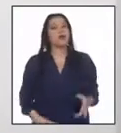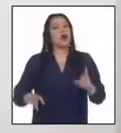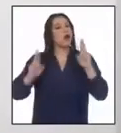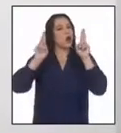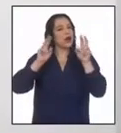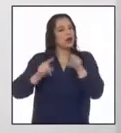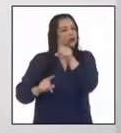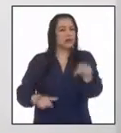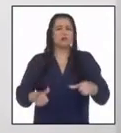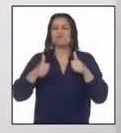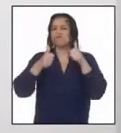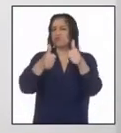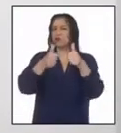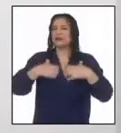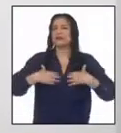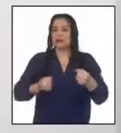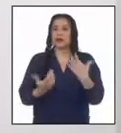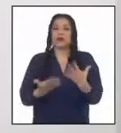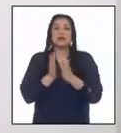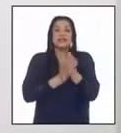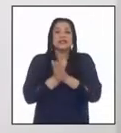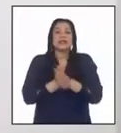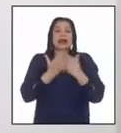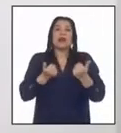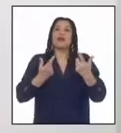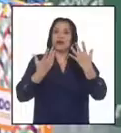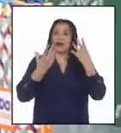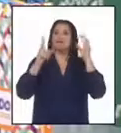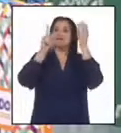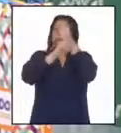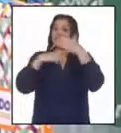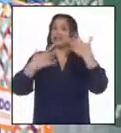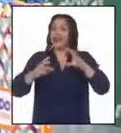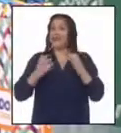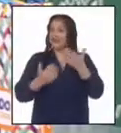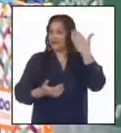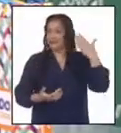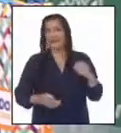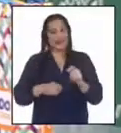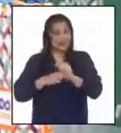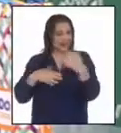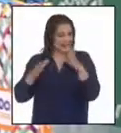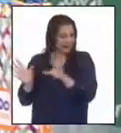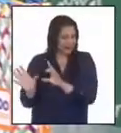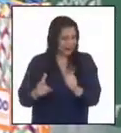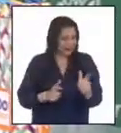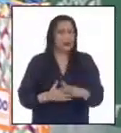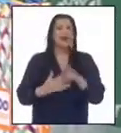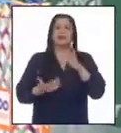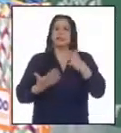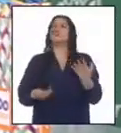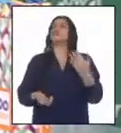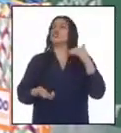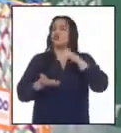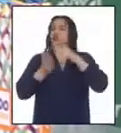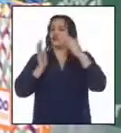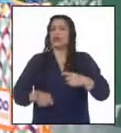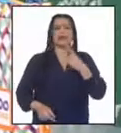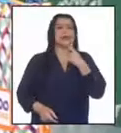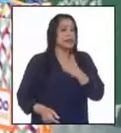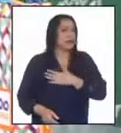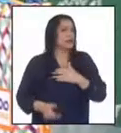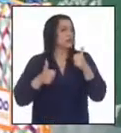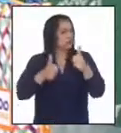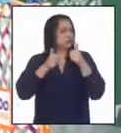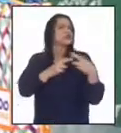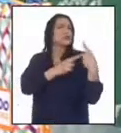Espero que muy bien de salud y con el reto del programa anterior cumplido. Seguro que sí, profesora. Las chicas y chicos de Quinto son muy responsables, ¿no